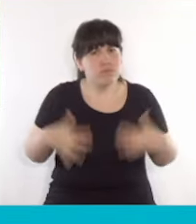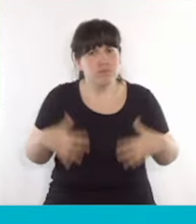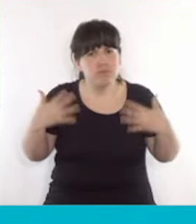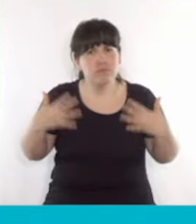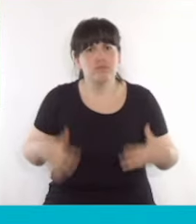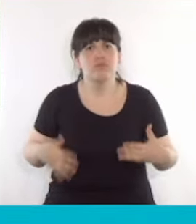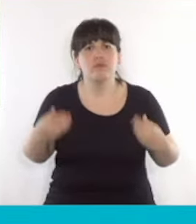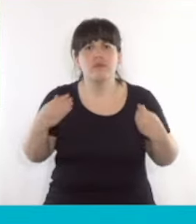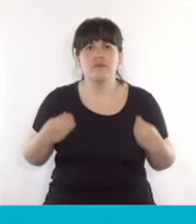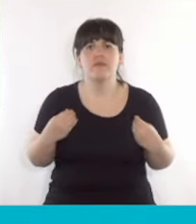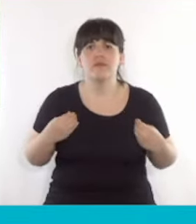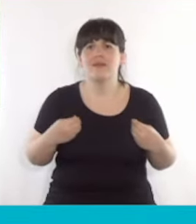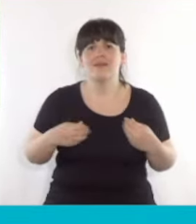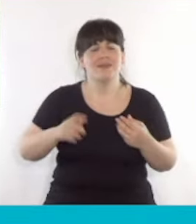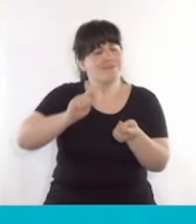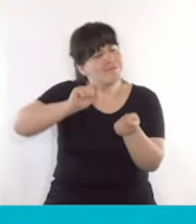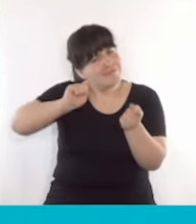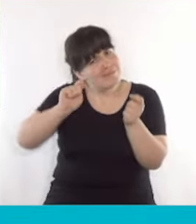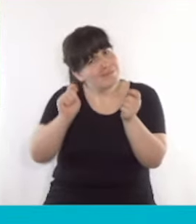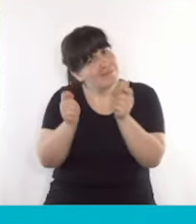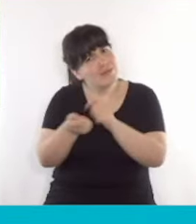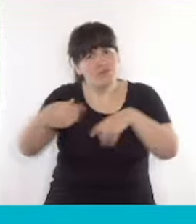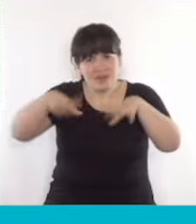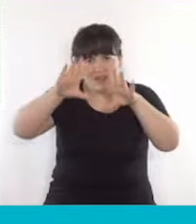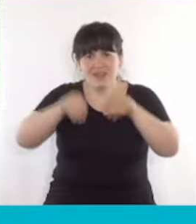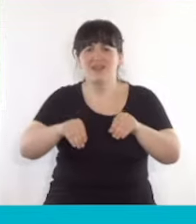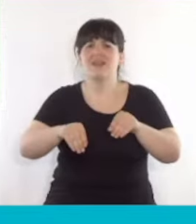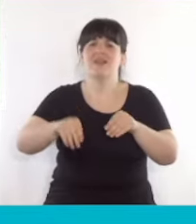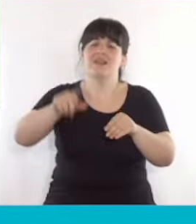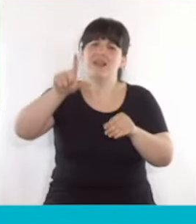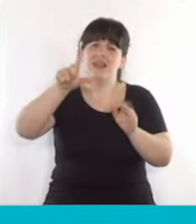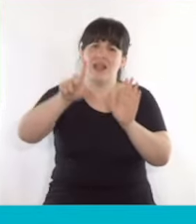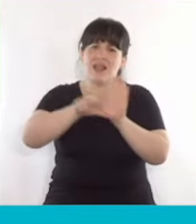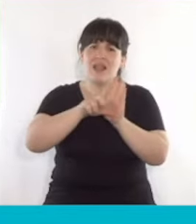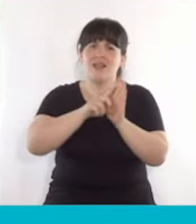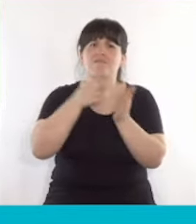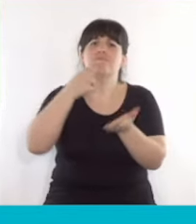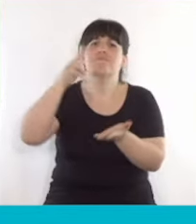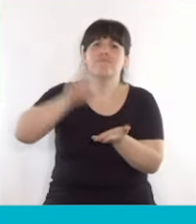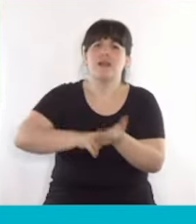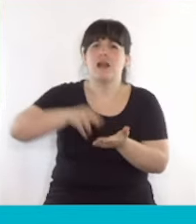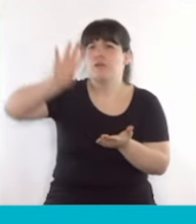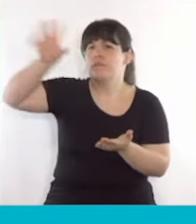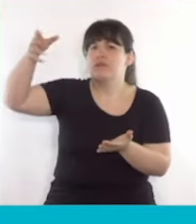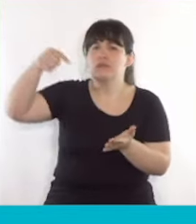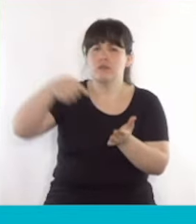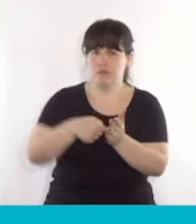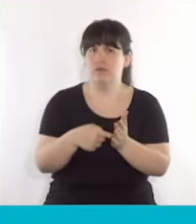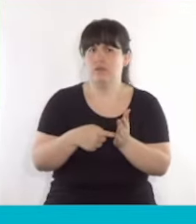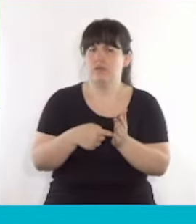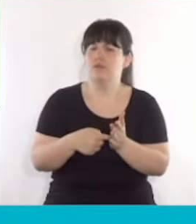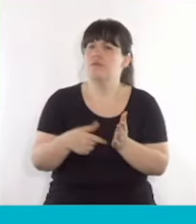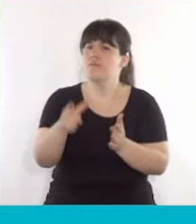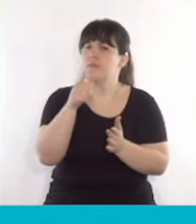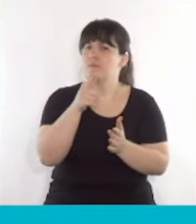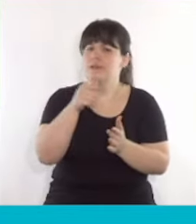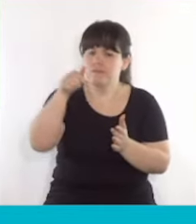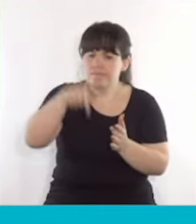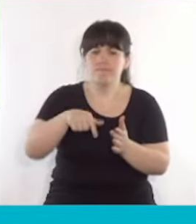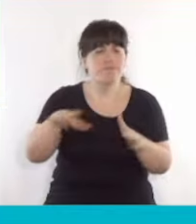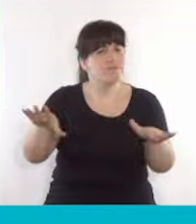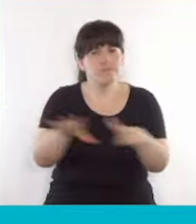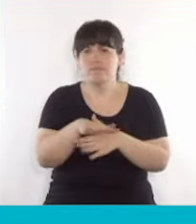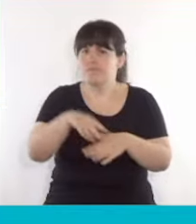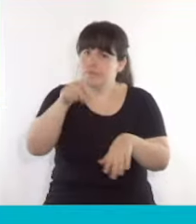hacer una reforma integral de la ley fiscal de la provincia de Buenos Aires y creo que estamos en el momento oportuno